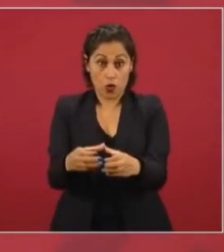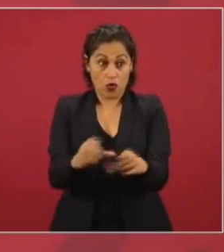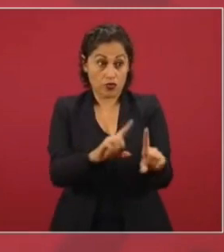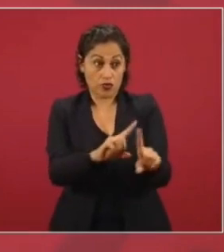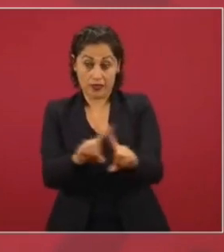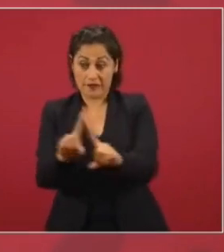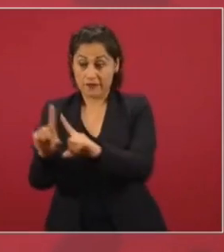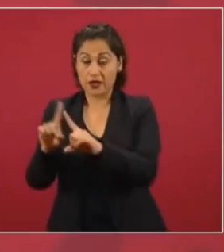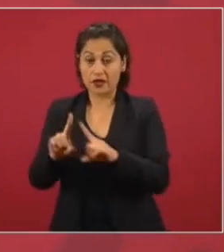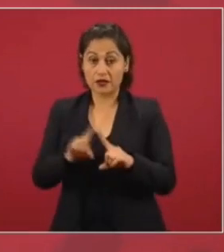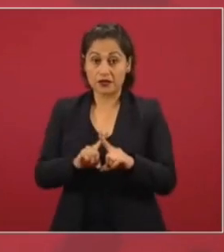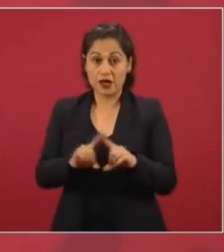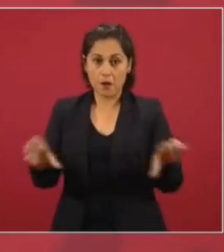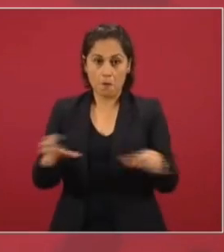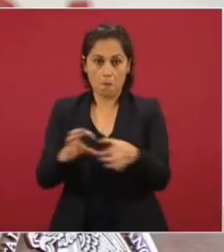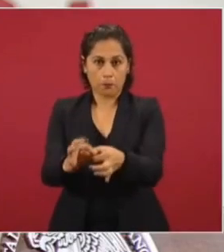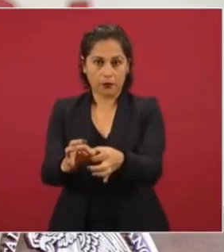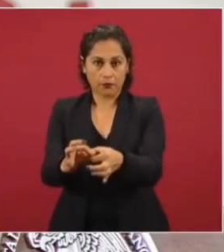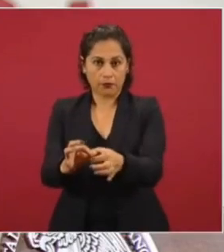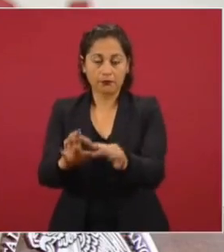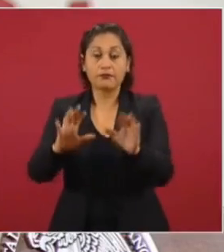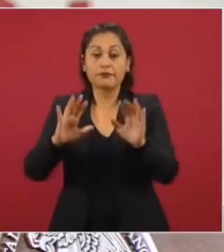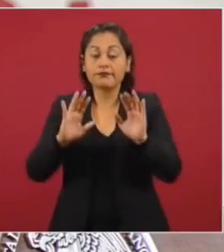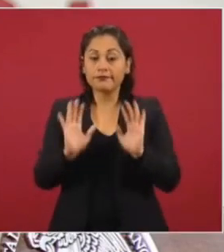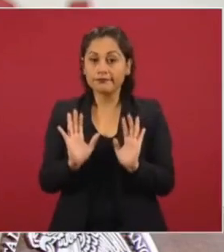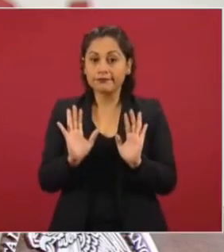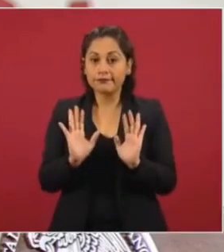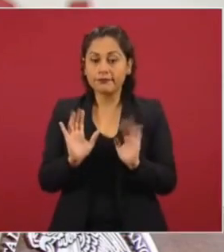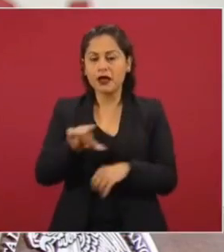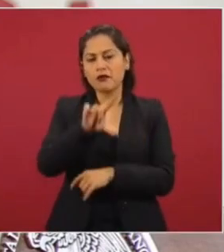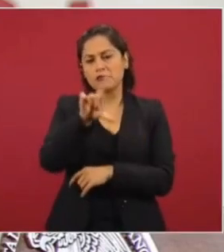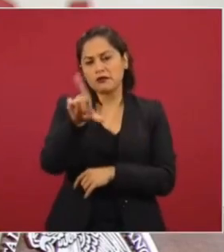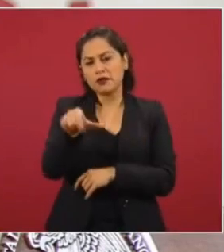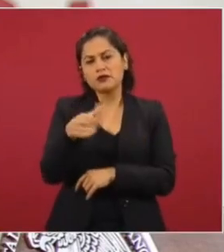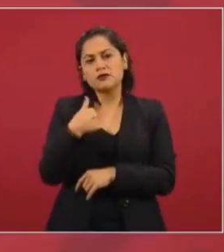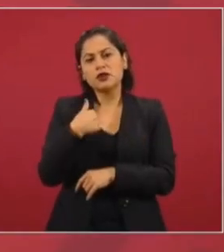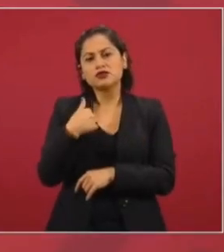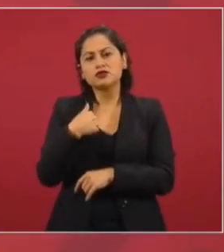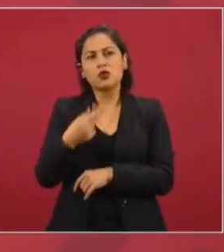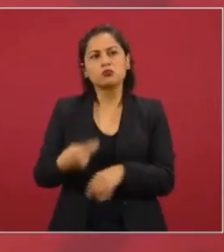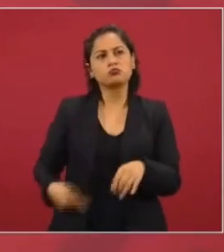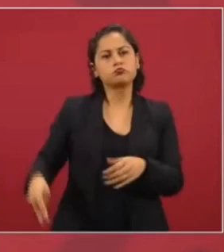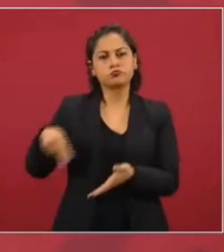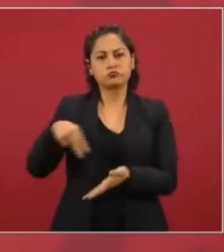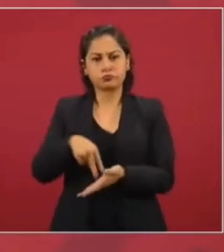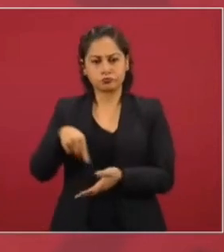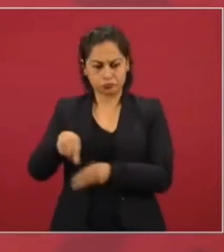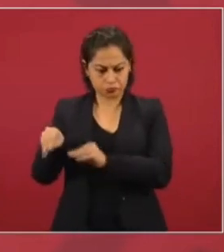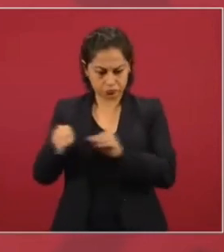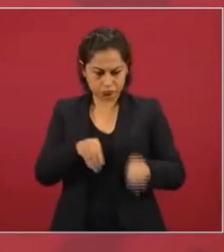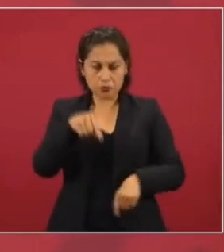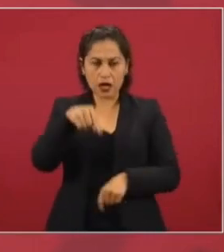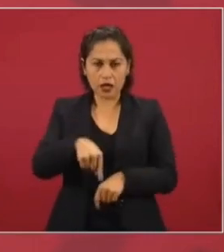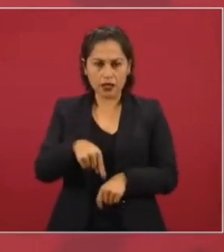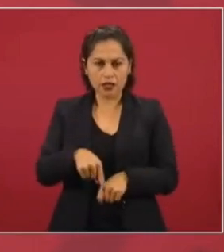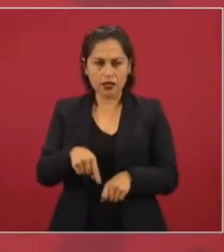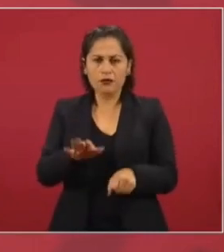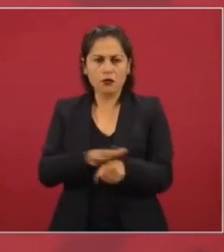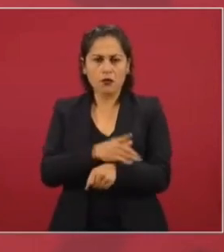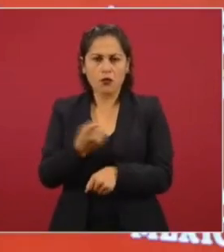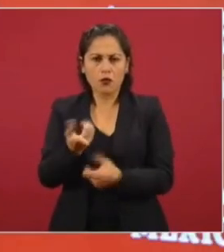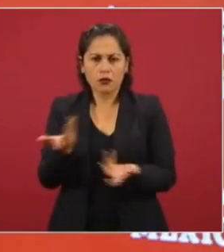Por lo demás, pues yo llegué aquí por el apoyo de